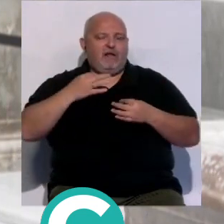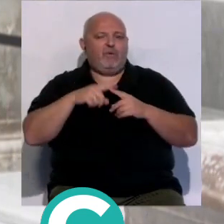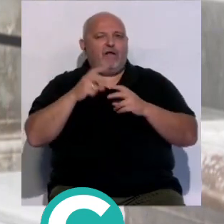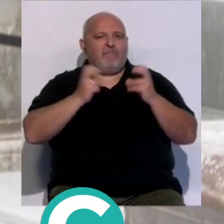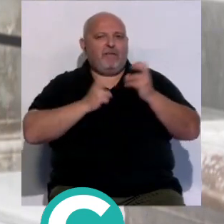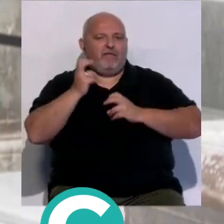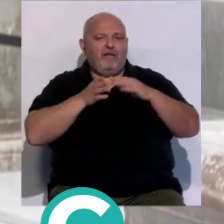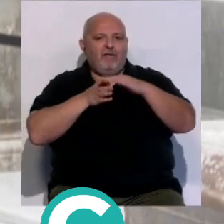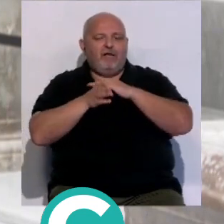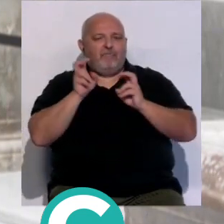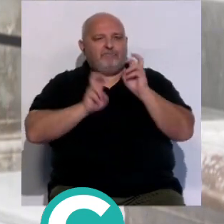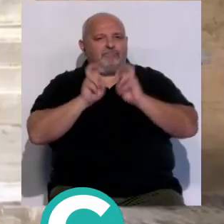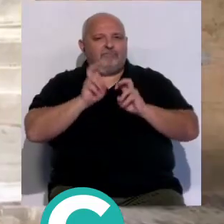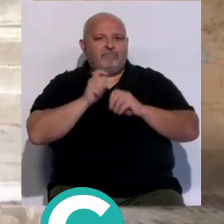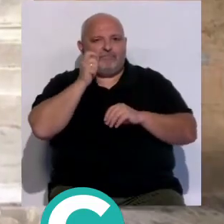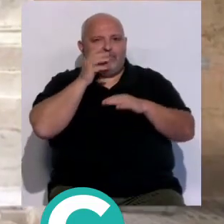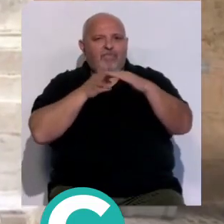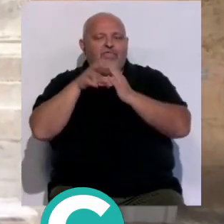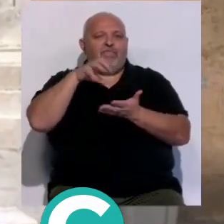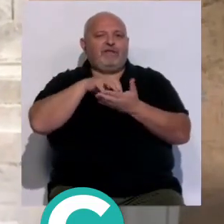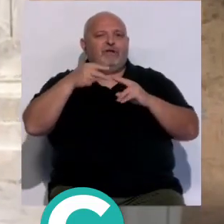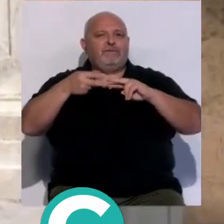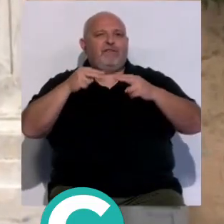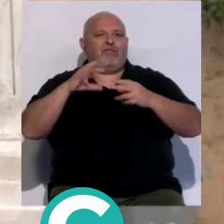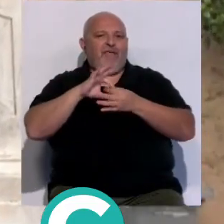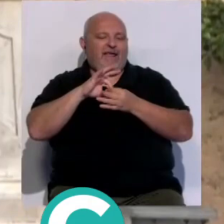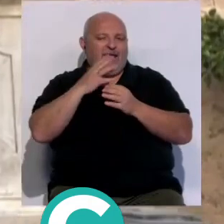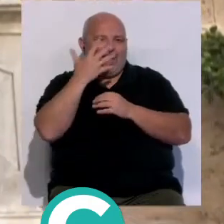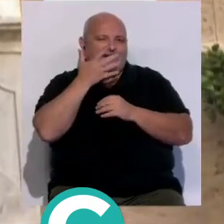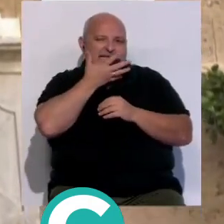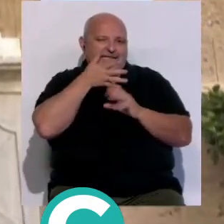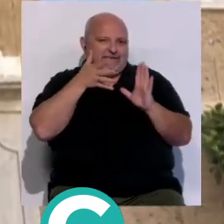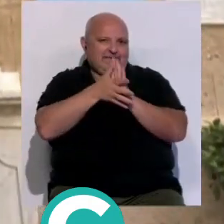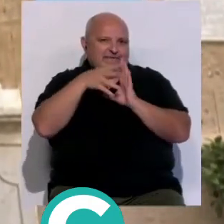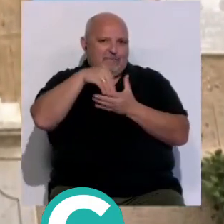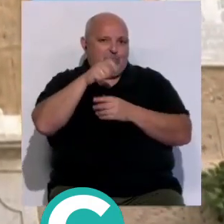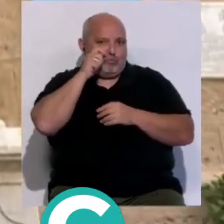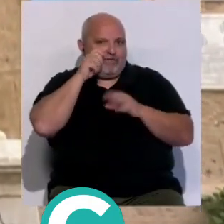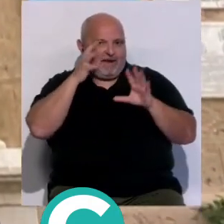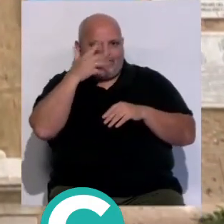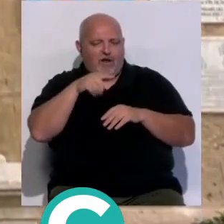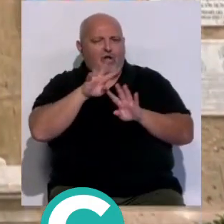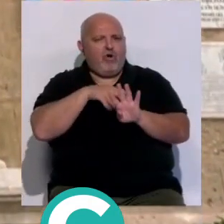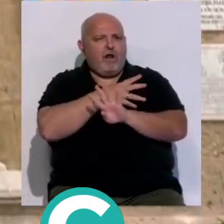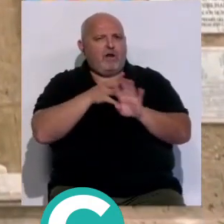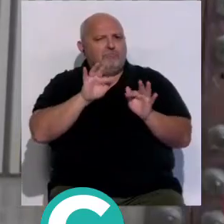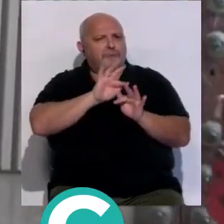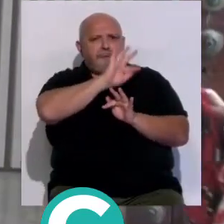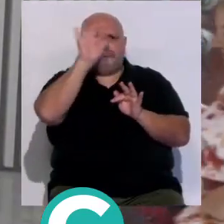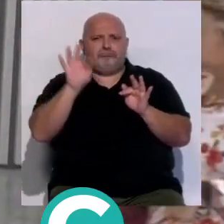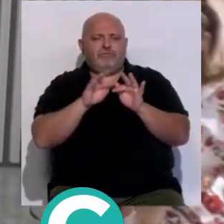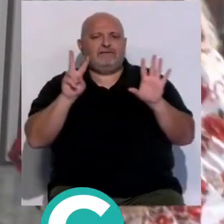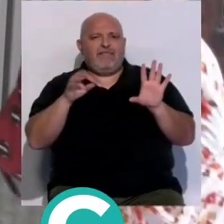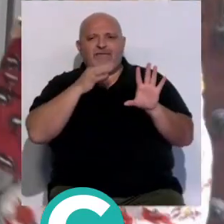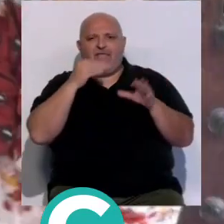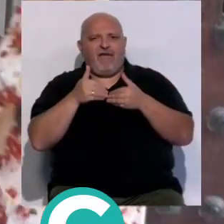bienvenida a los primeros visitantes a este centro de interpretación del carnaval que abre inicialmente en horario ininterrumpido hasta las